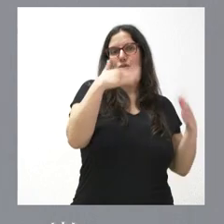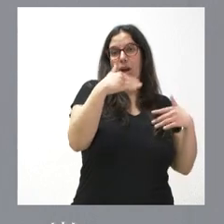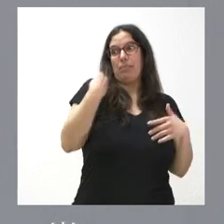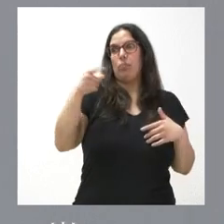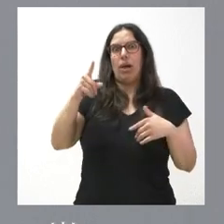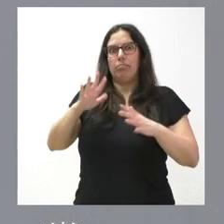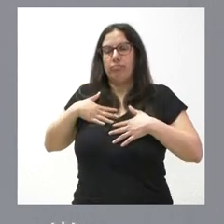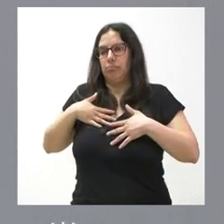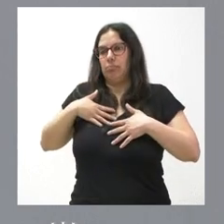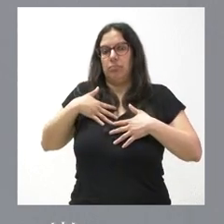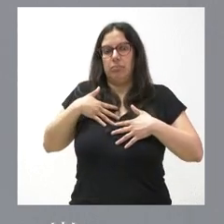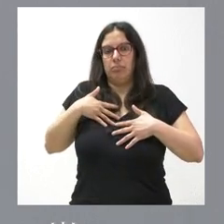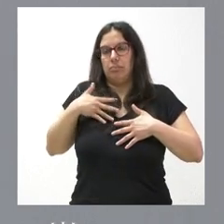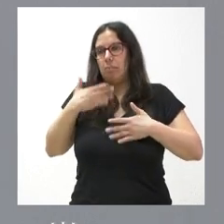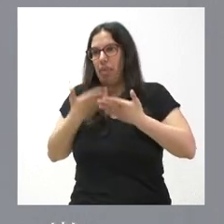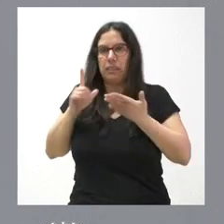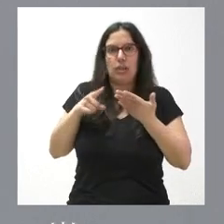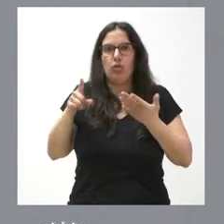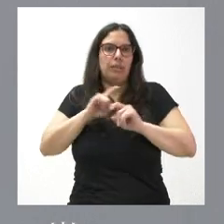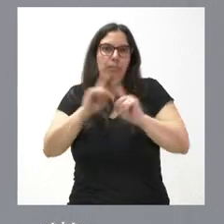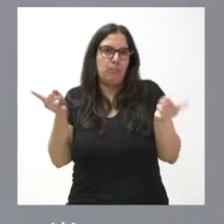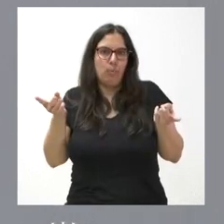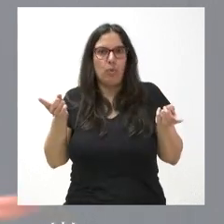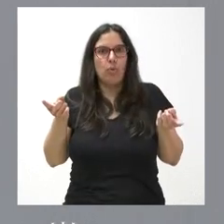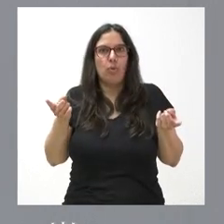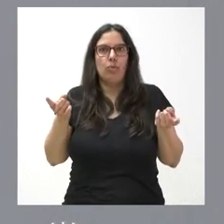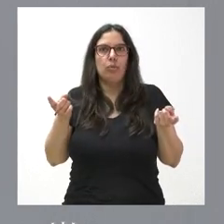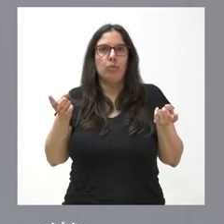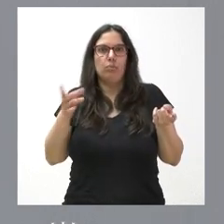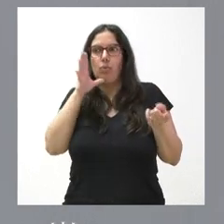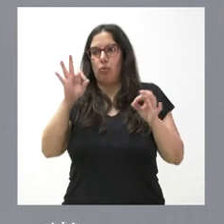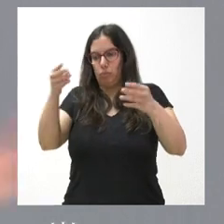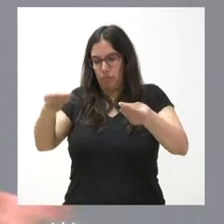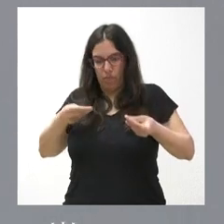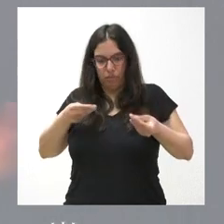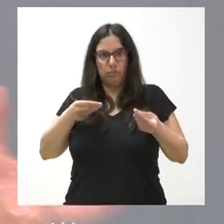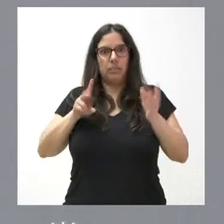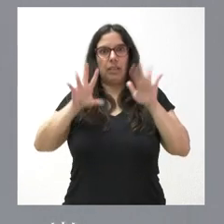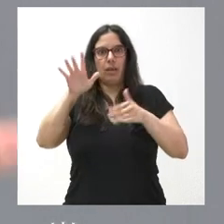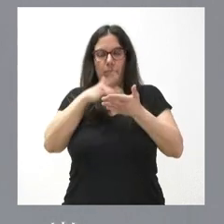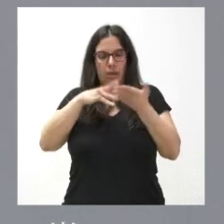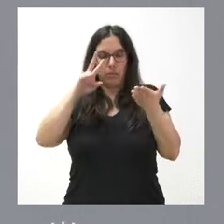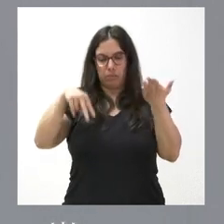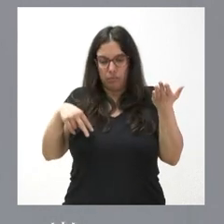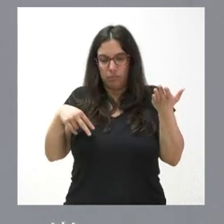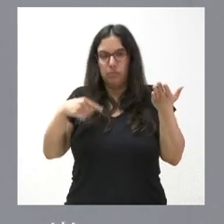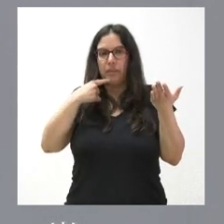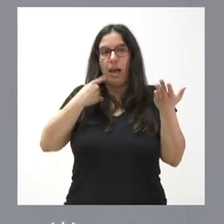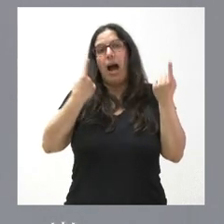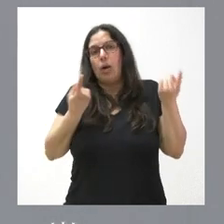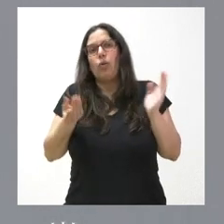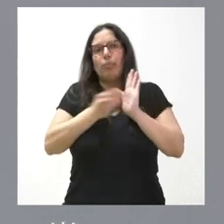marcha van a pedir un sí o un no a una comunidad autónoma cuando se les entregan de golpe 75 páginas y se dice que algunas alegaciones se han